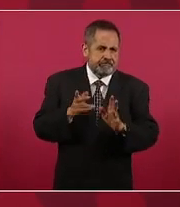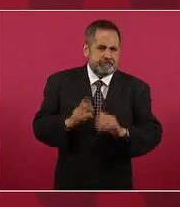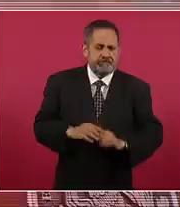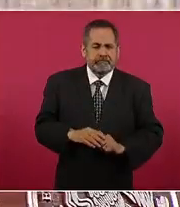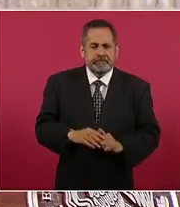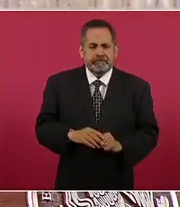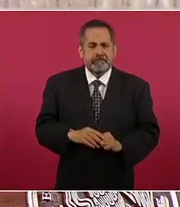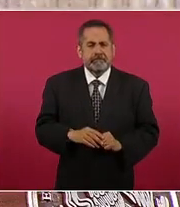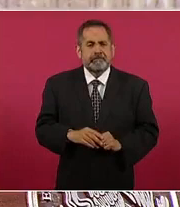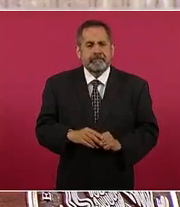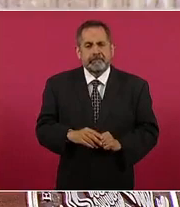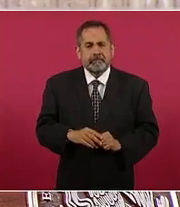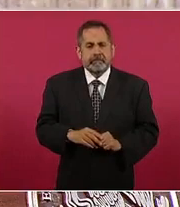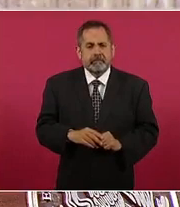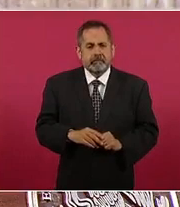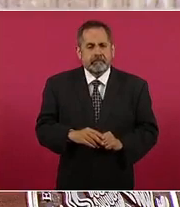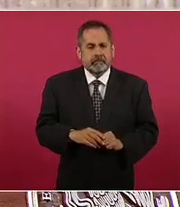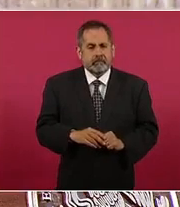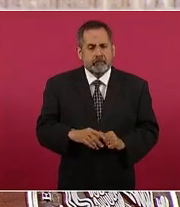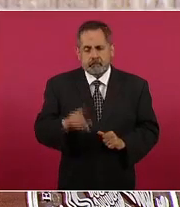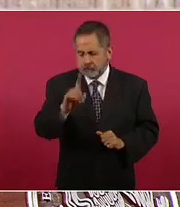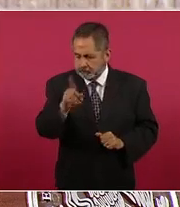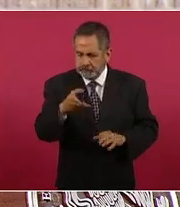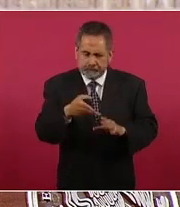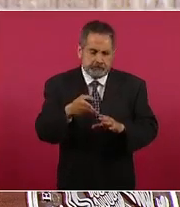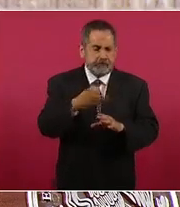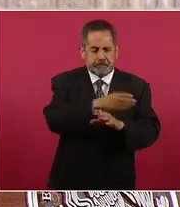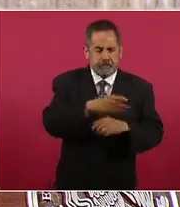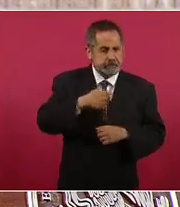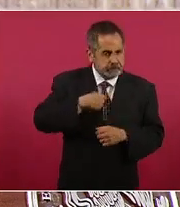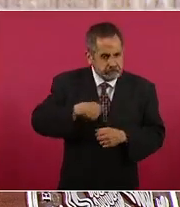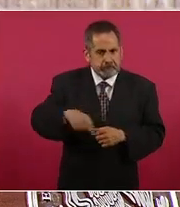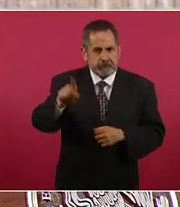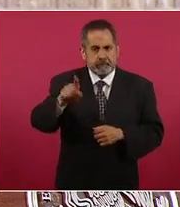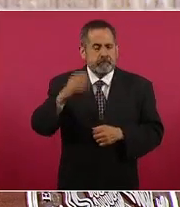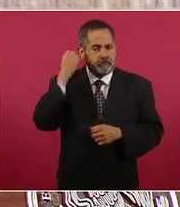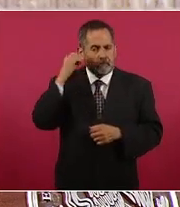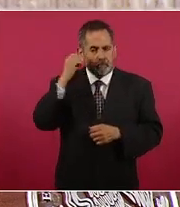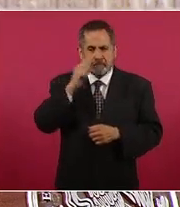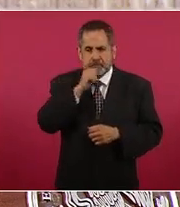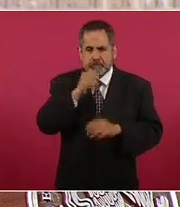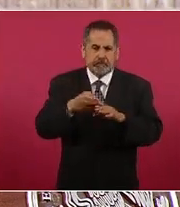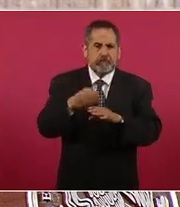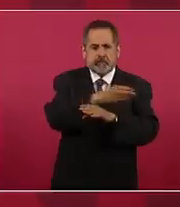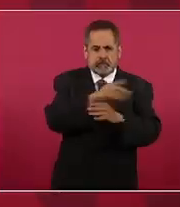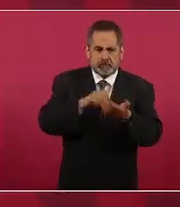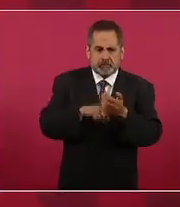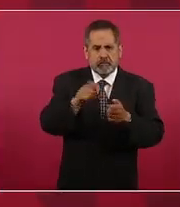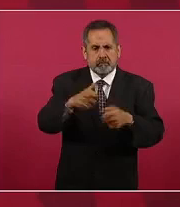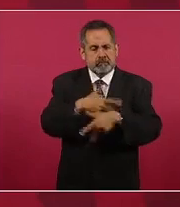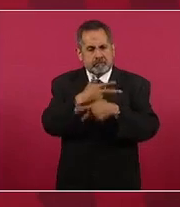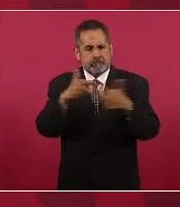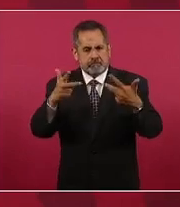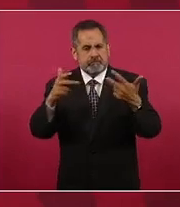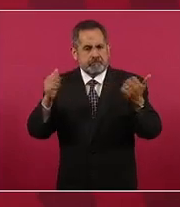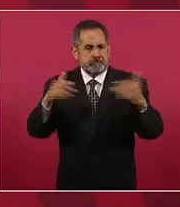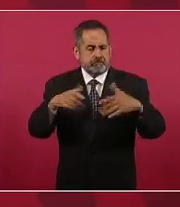antes de irme a Oaxaca voy a estar en esta cumbre